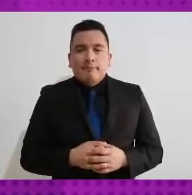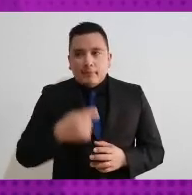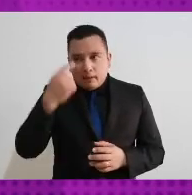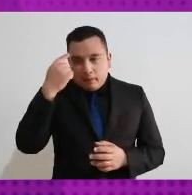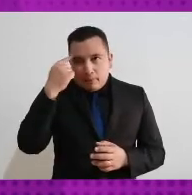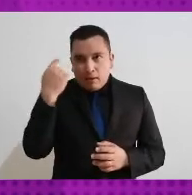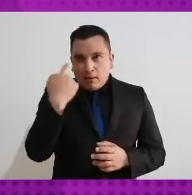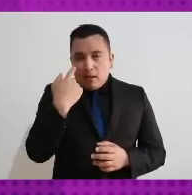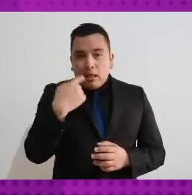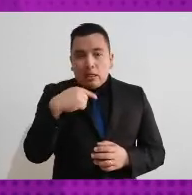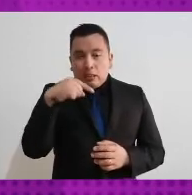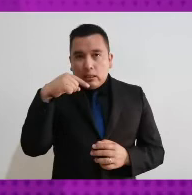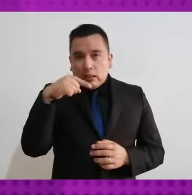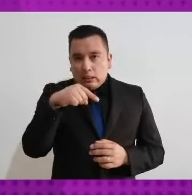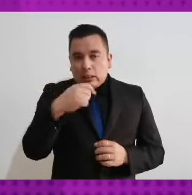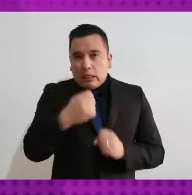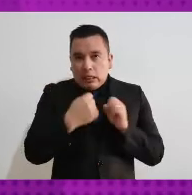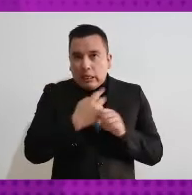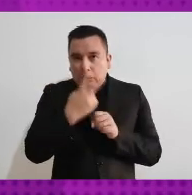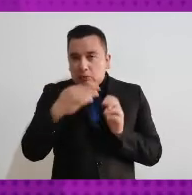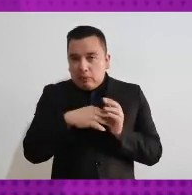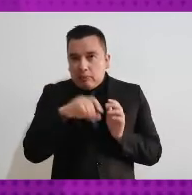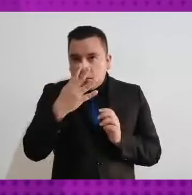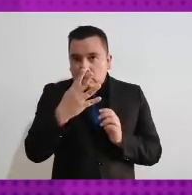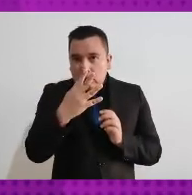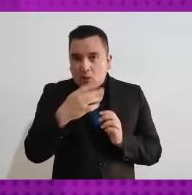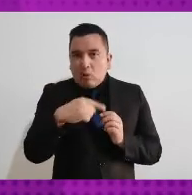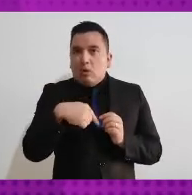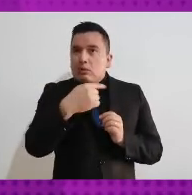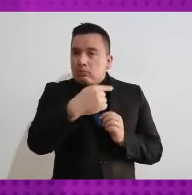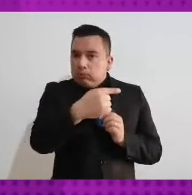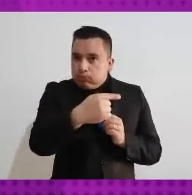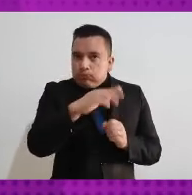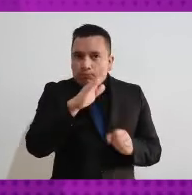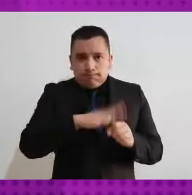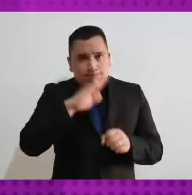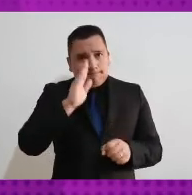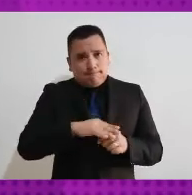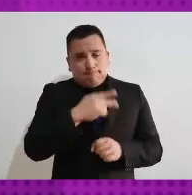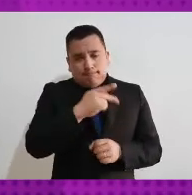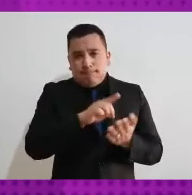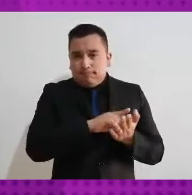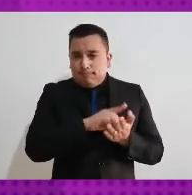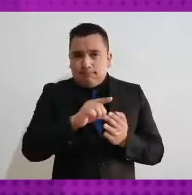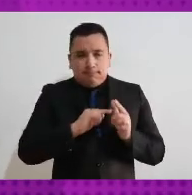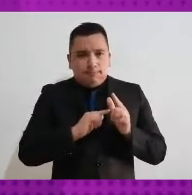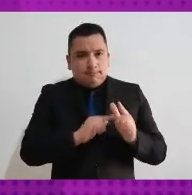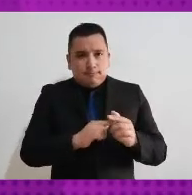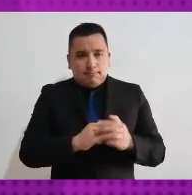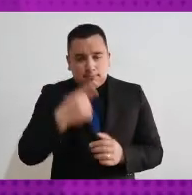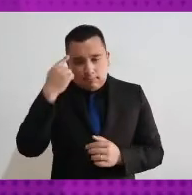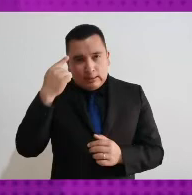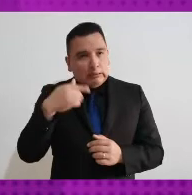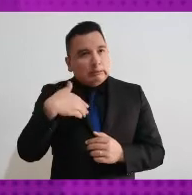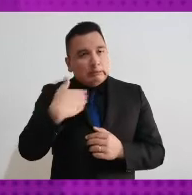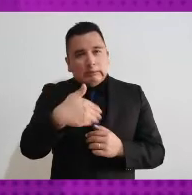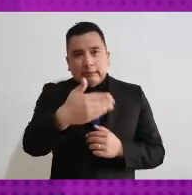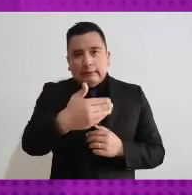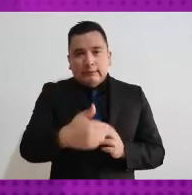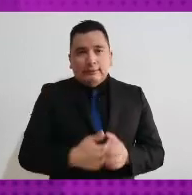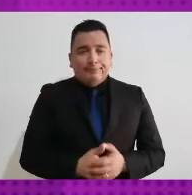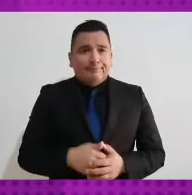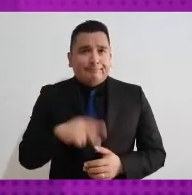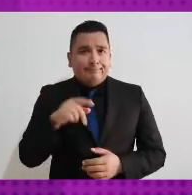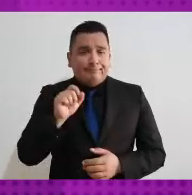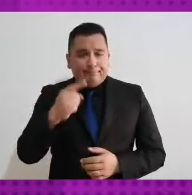para que a partir de eso sigamos avanzando y garanticemos este derecho para todas las elecciones y